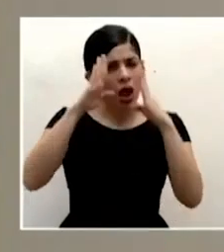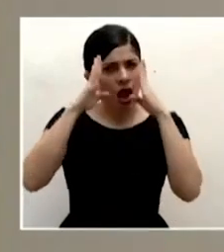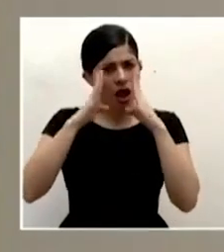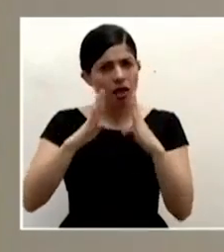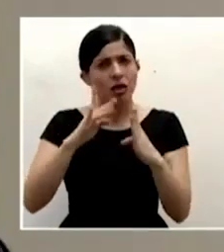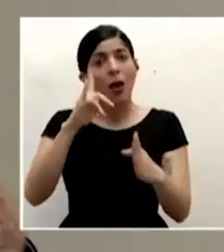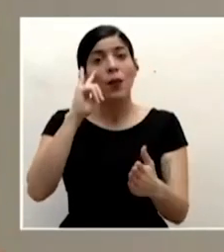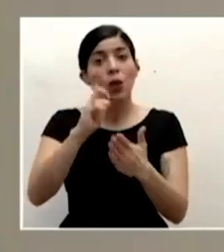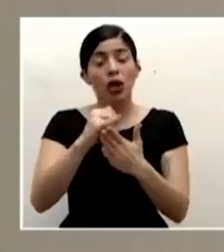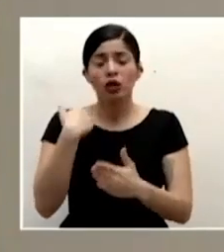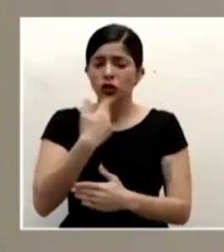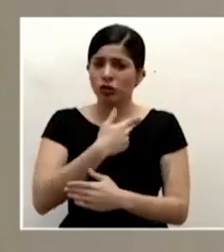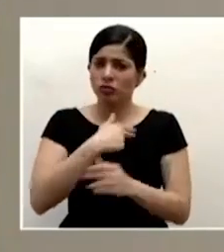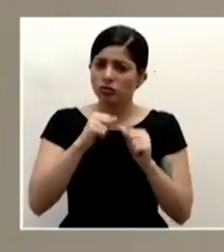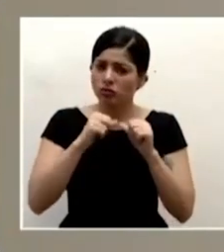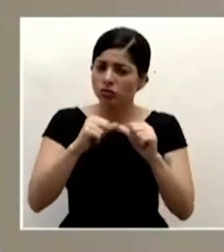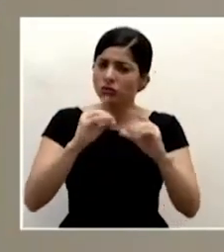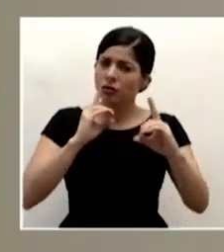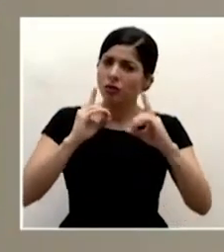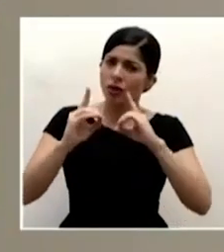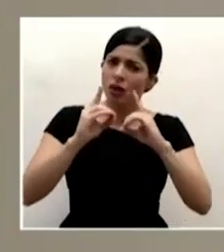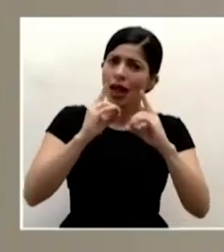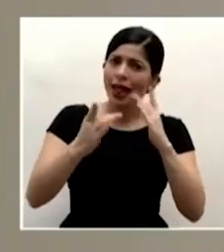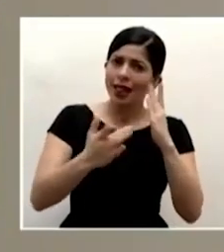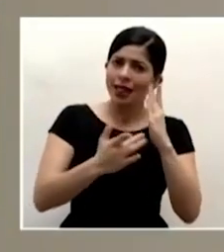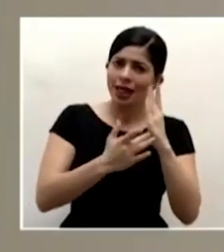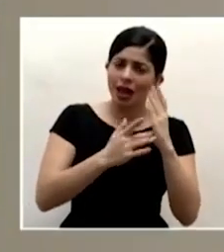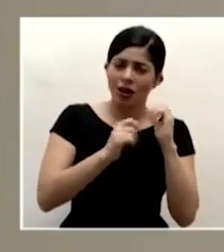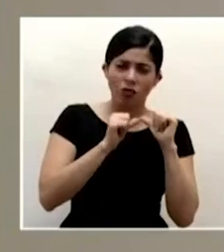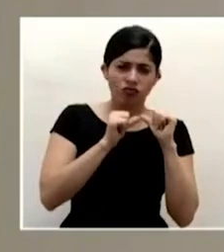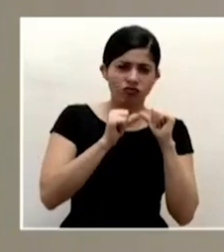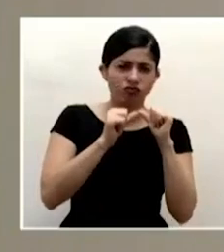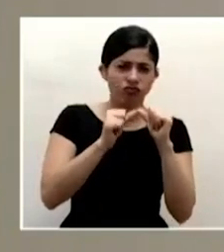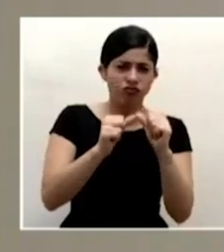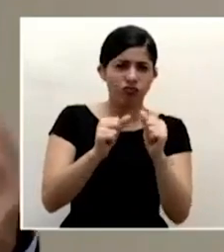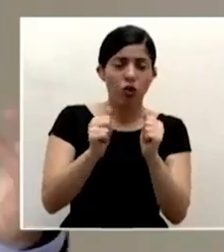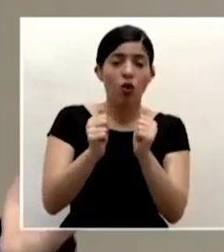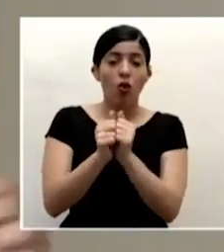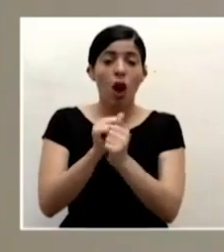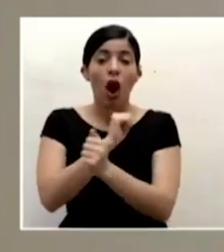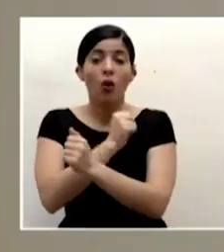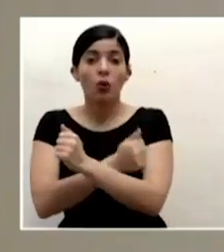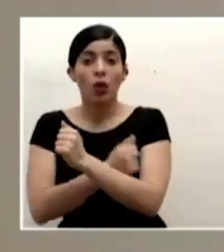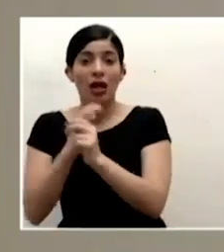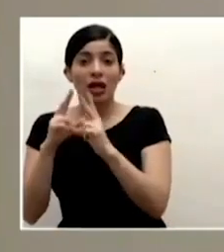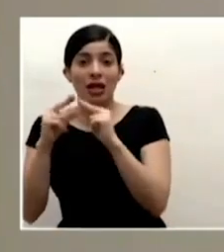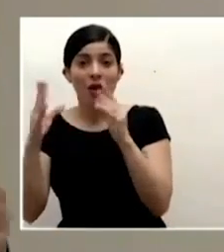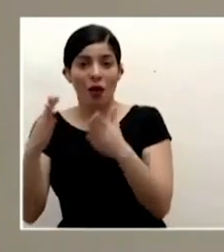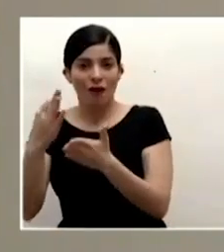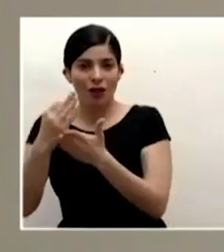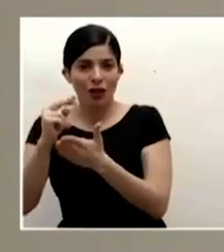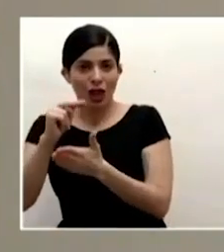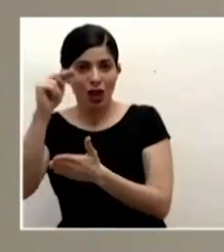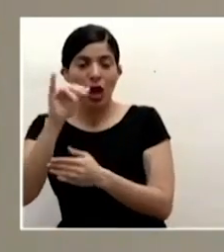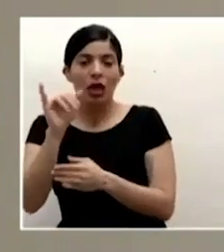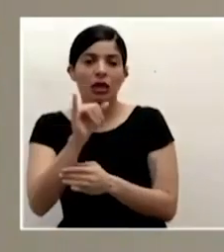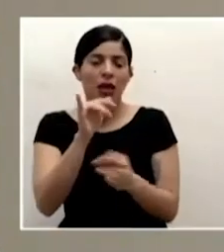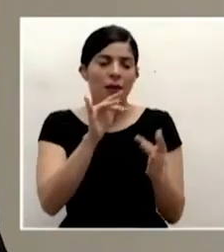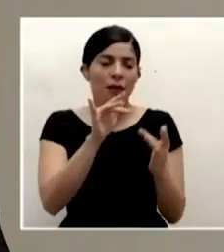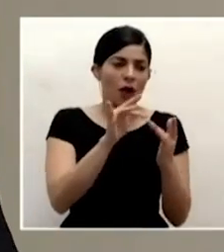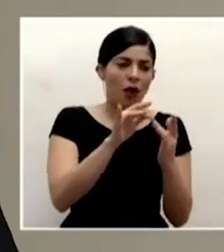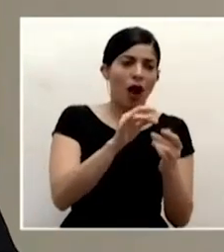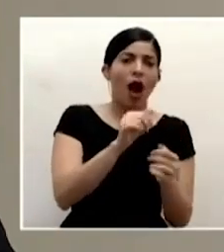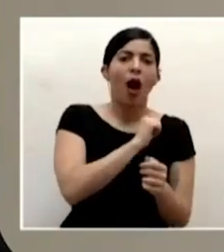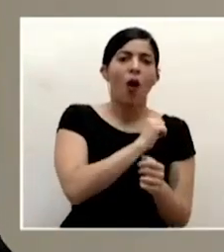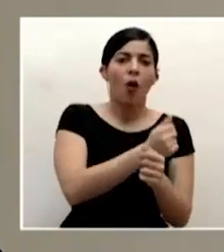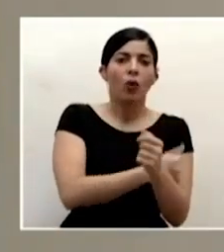sentido nosotros mantenemos un diálogo técnico permanente tanto con las autoridades nicaragüenses en la frontera norte como con las autoridades